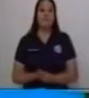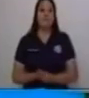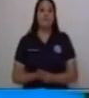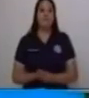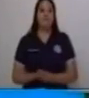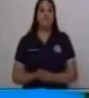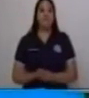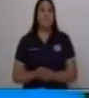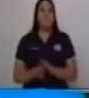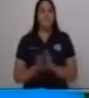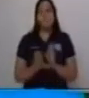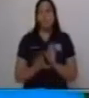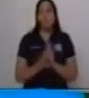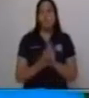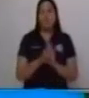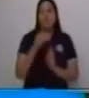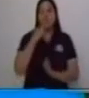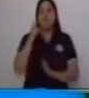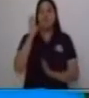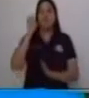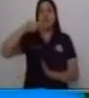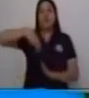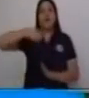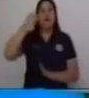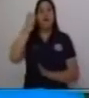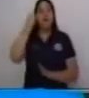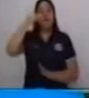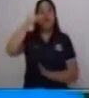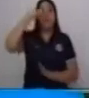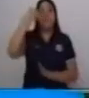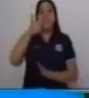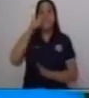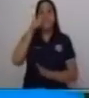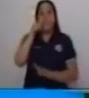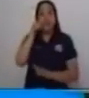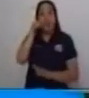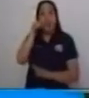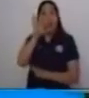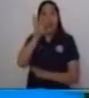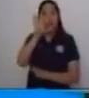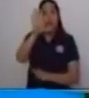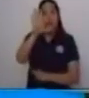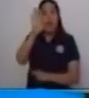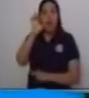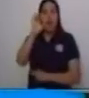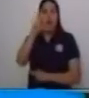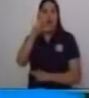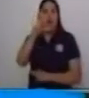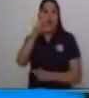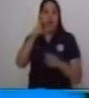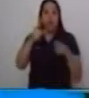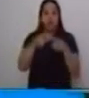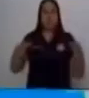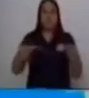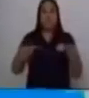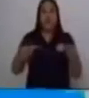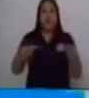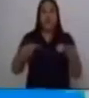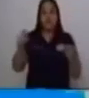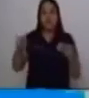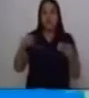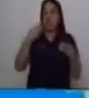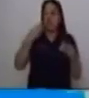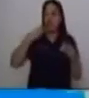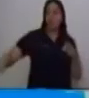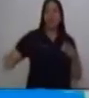La oración dice emita usted el cheque es una orden es un mandato. Las